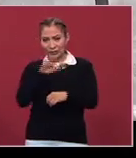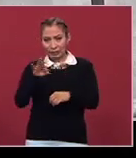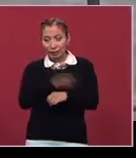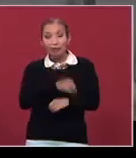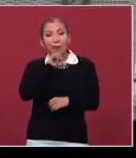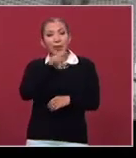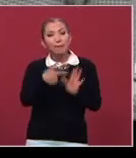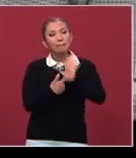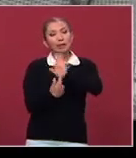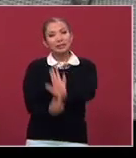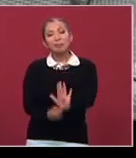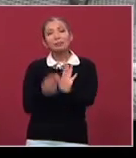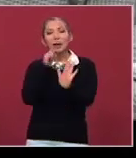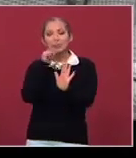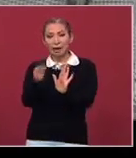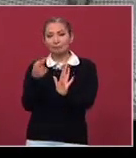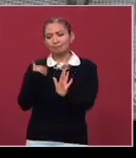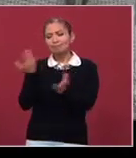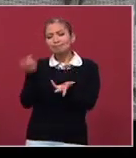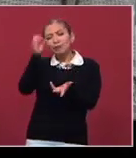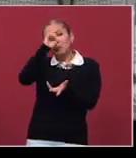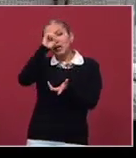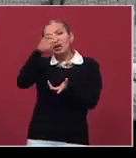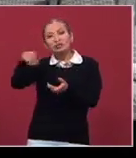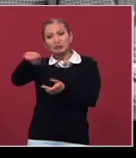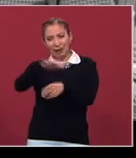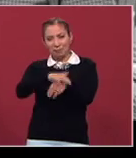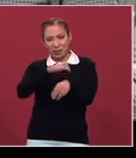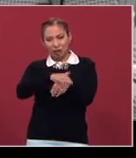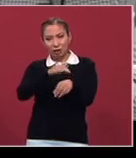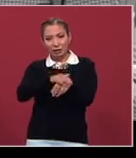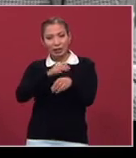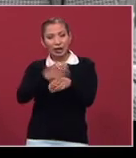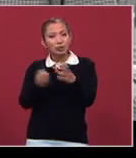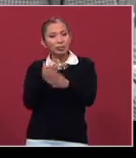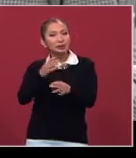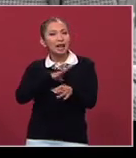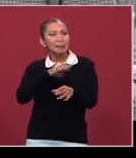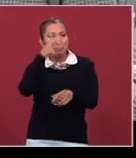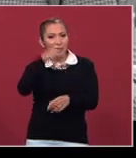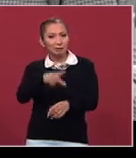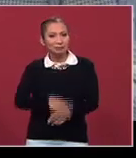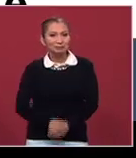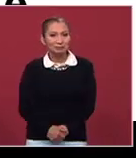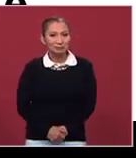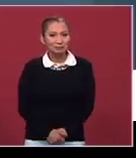Y además les presentaremos también los comentarios de nuestros amigos en Novedad de la Patria.